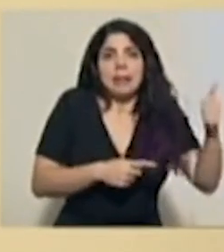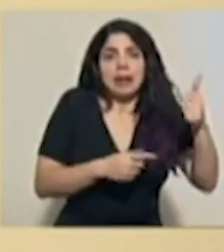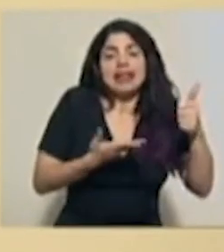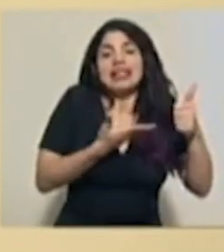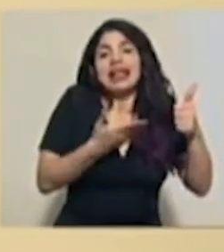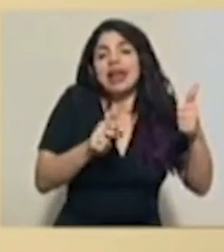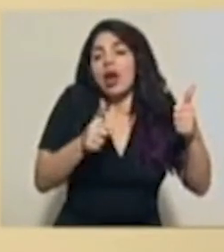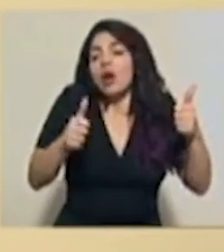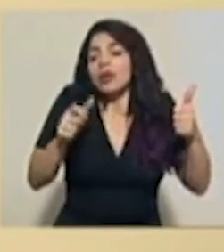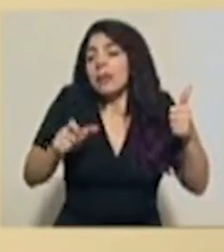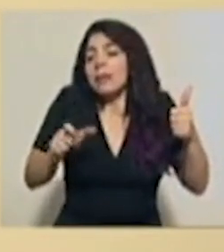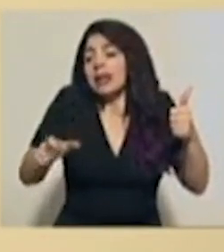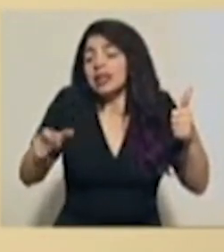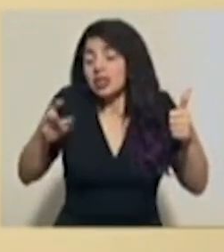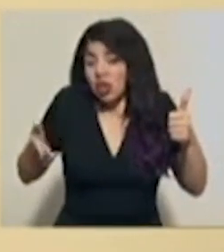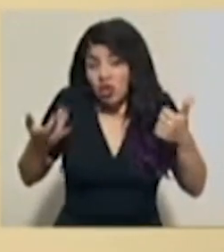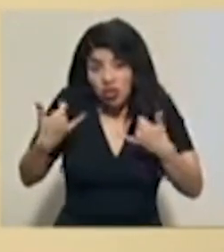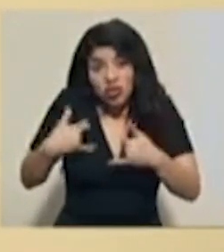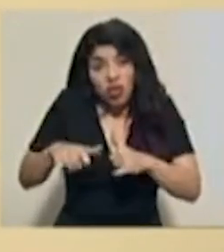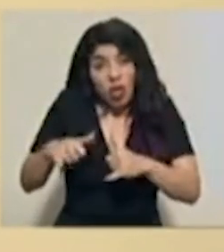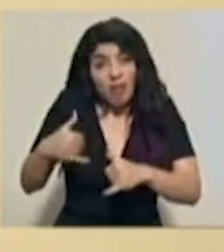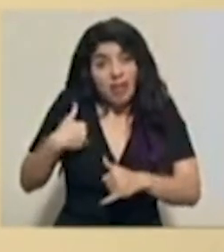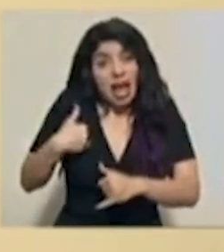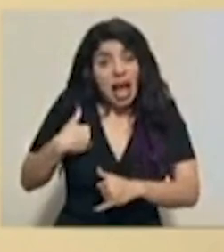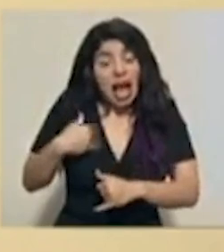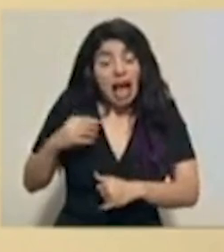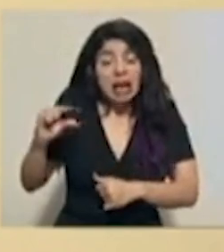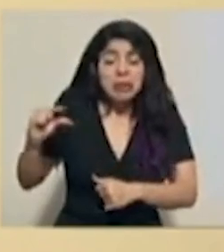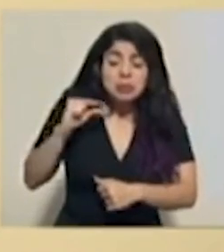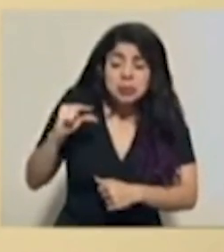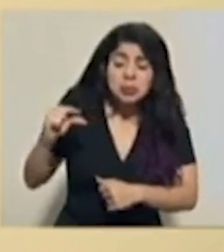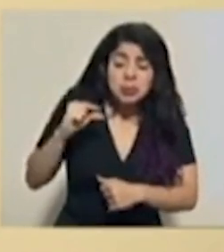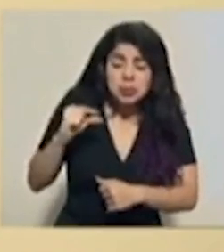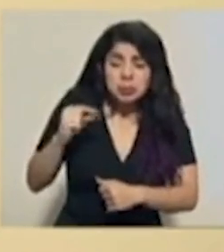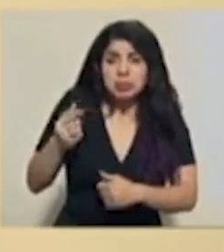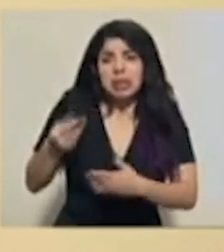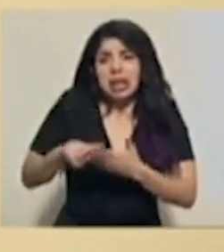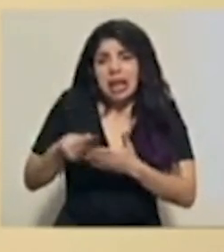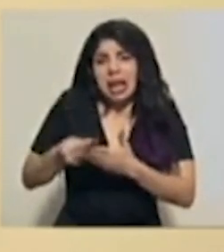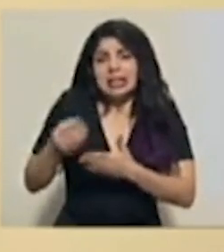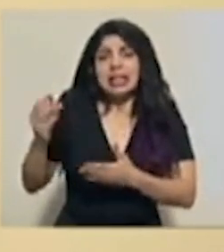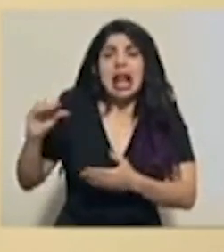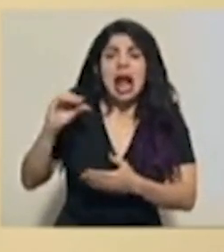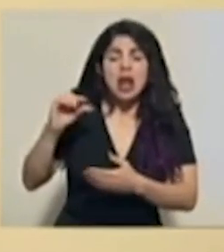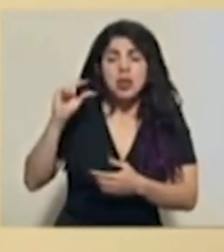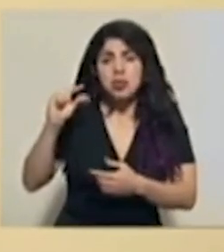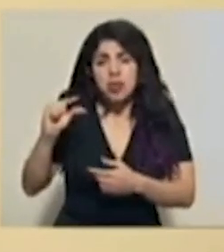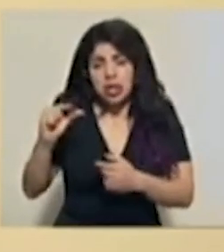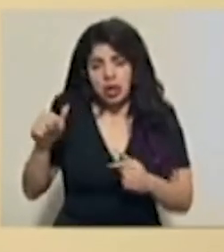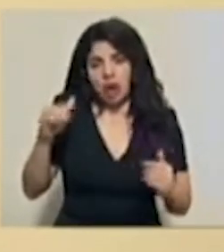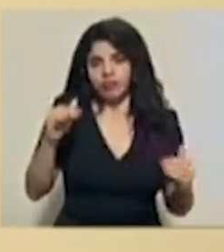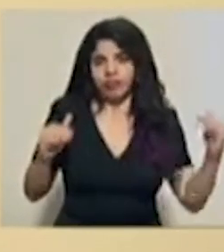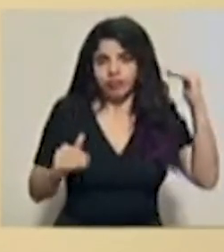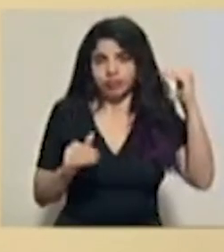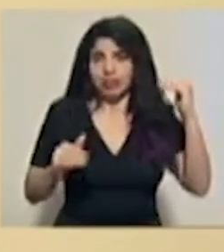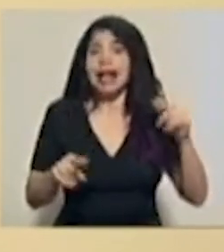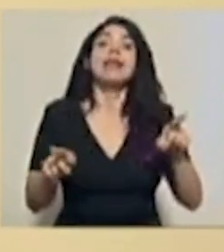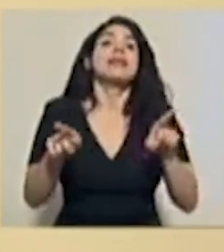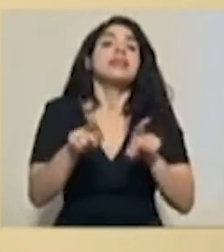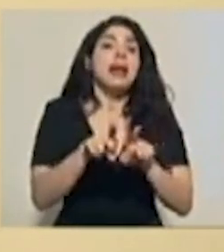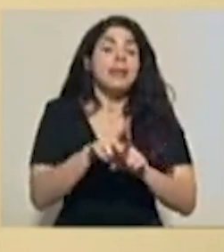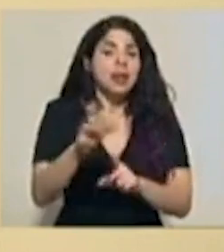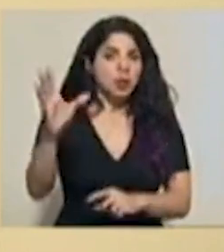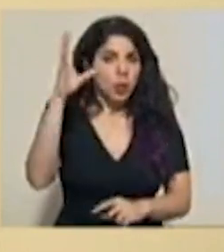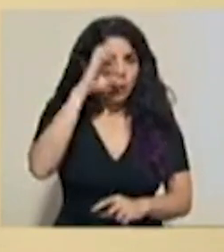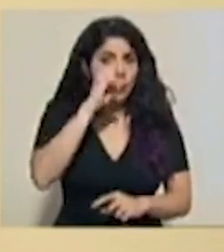personas que aún están percibiendo alguna cantidad de ingresos. Y además, por supuesto, también hay que contemplar